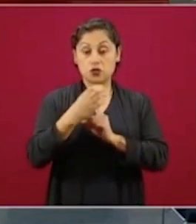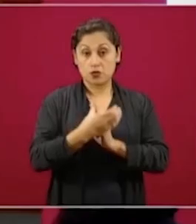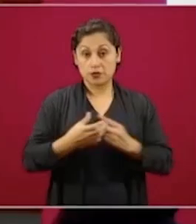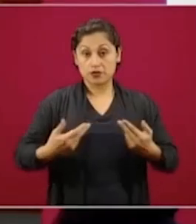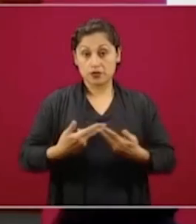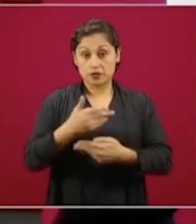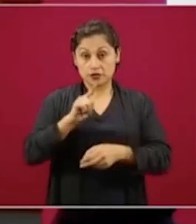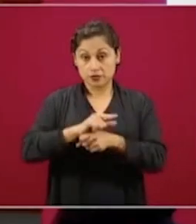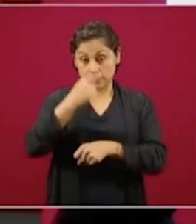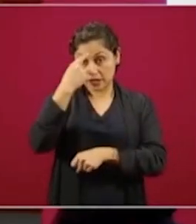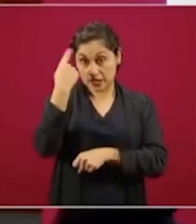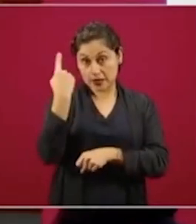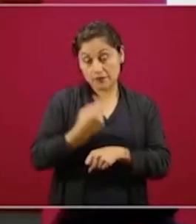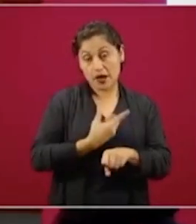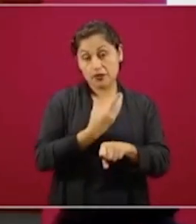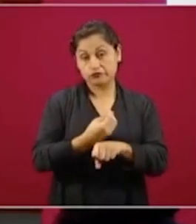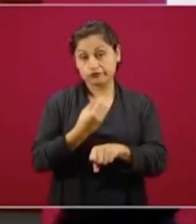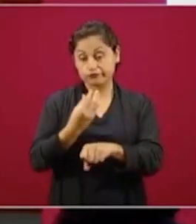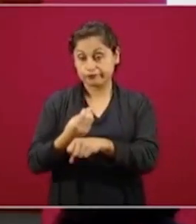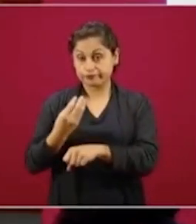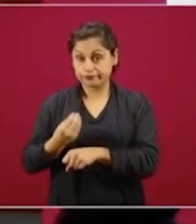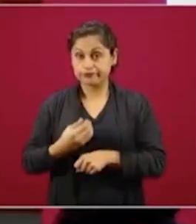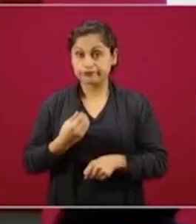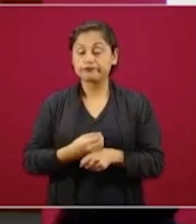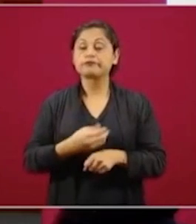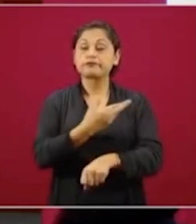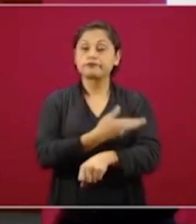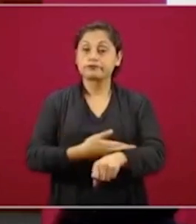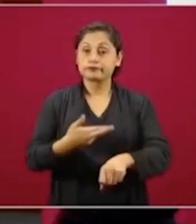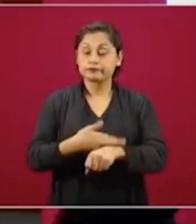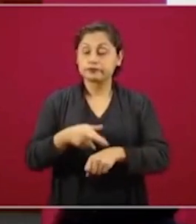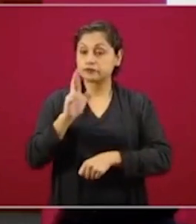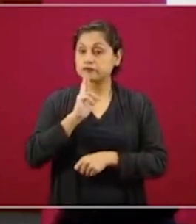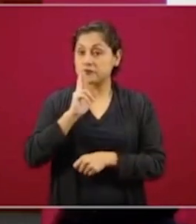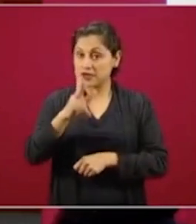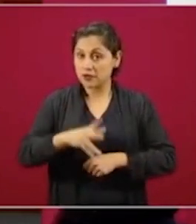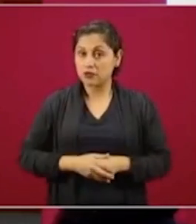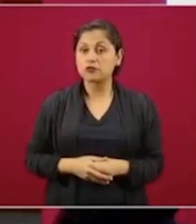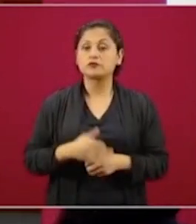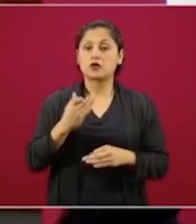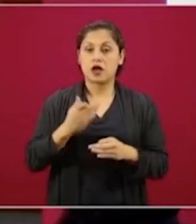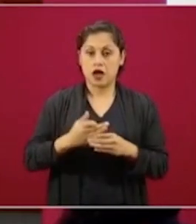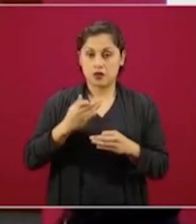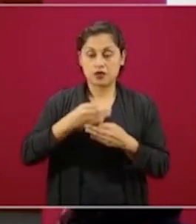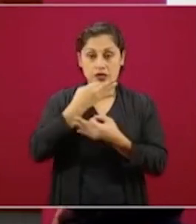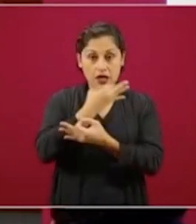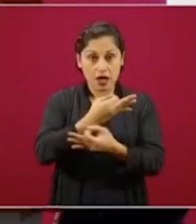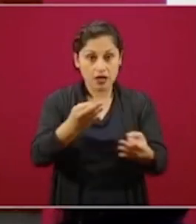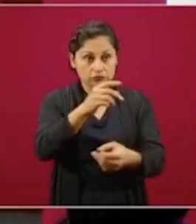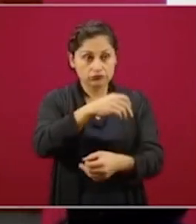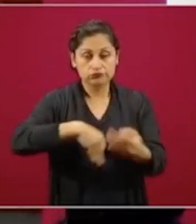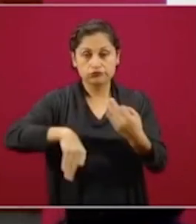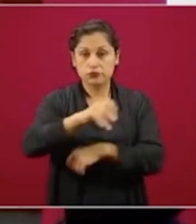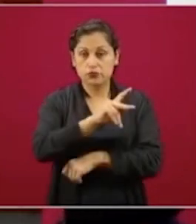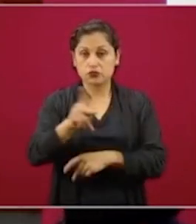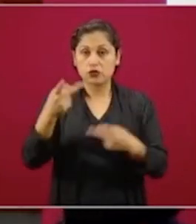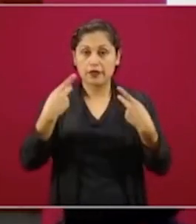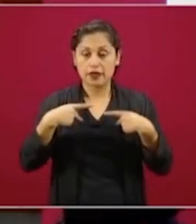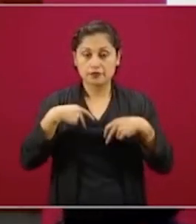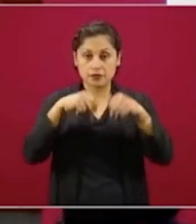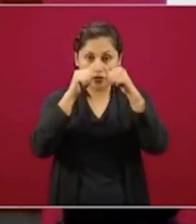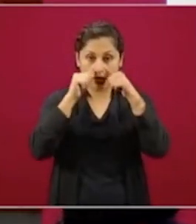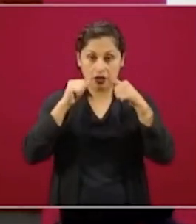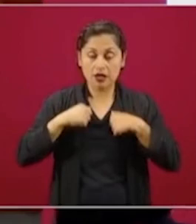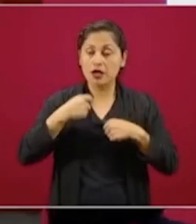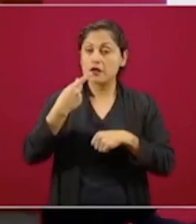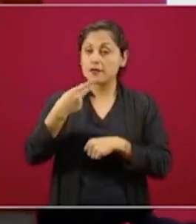Regulatoria, aprovechar este espacio para no sólo dirigirnos a la audiencia, sino también a los compañeros de los medios de comunicación